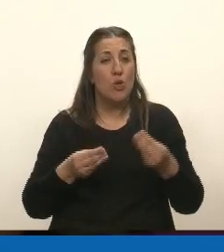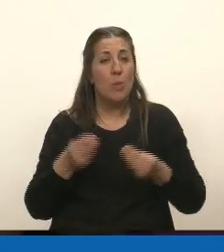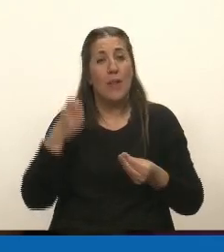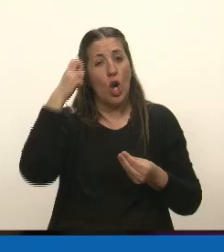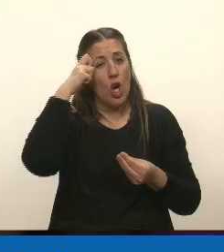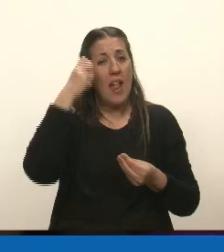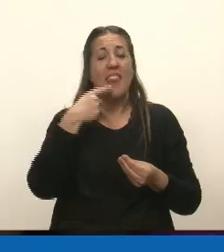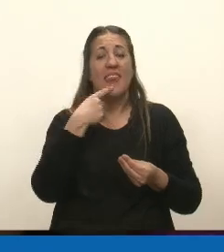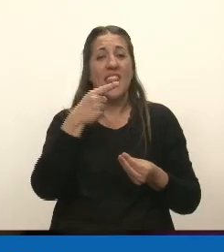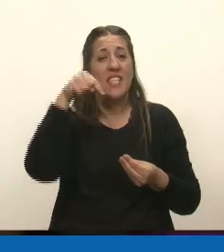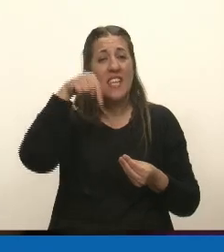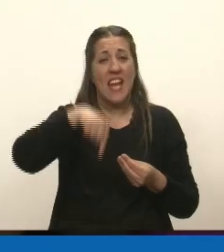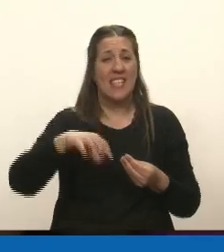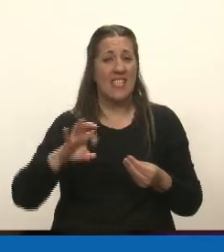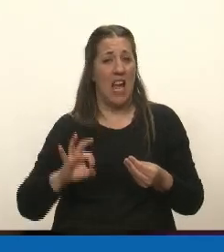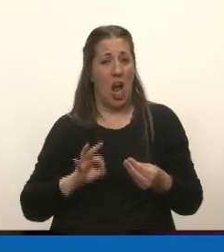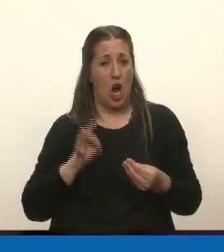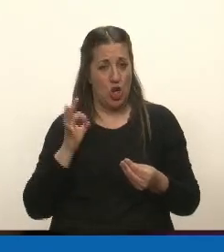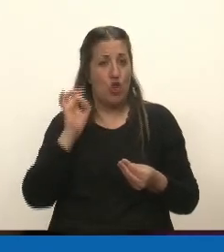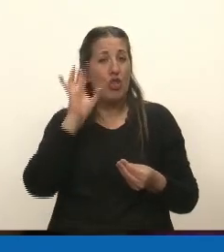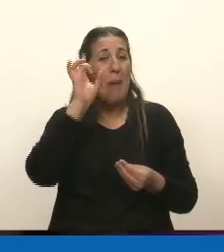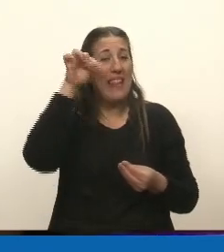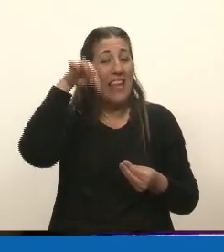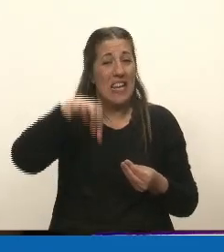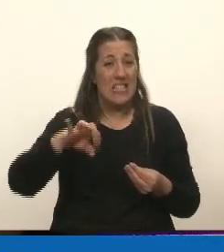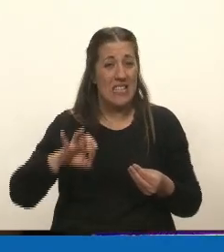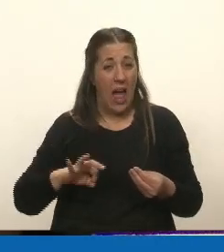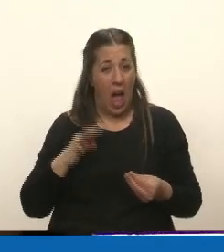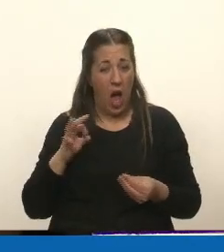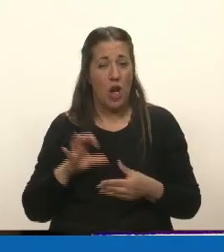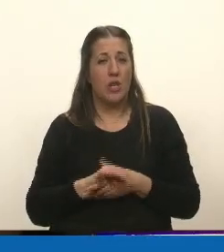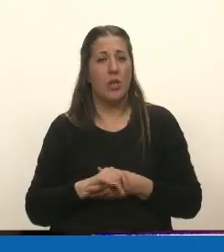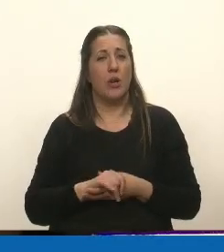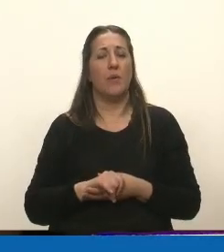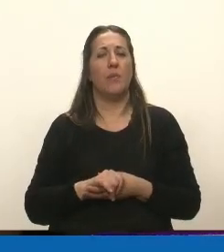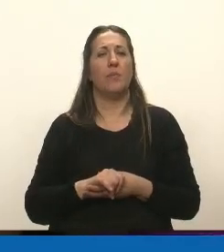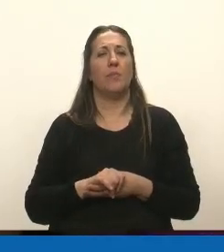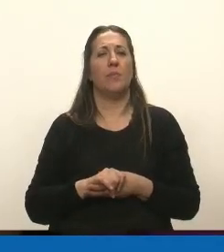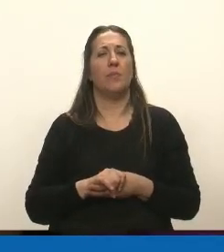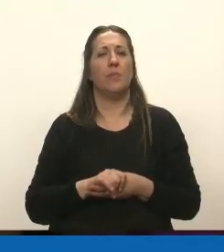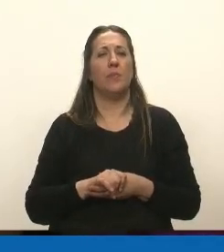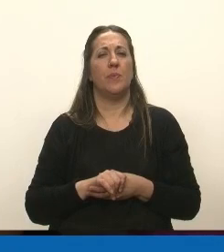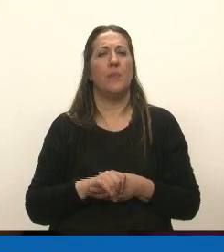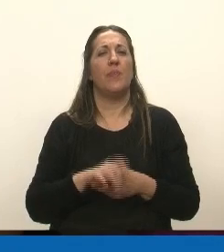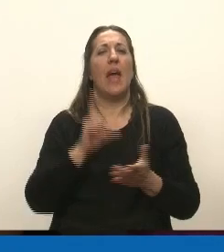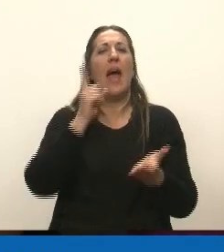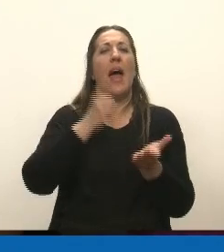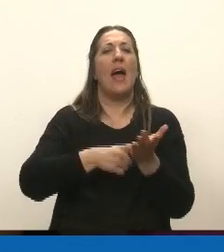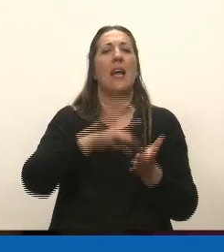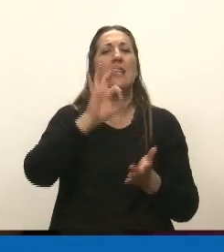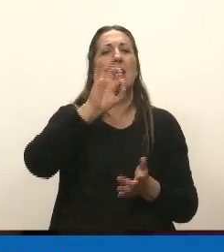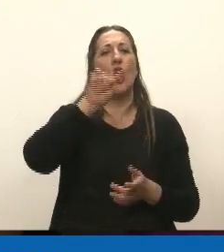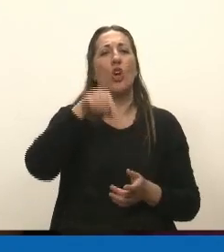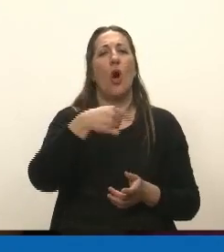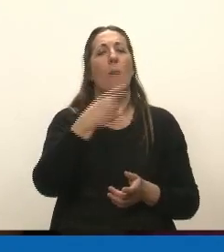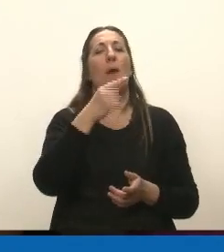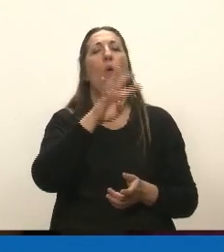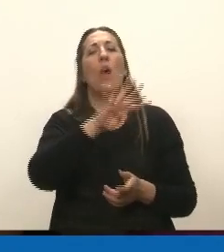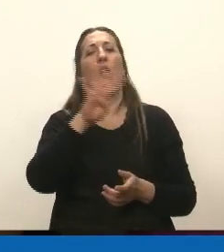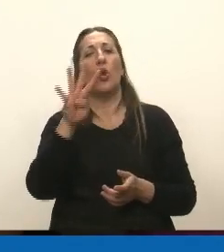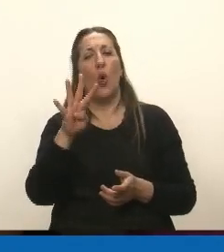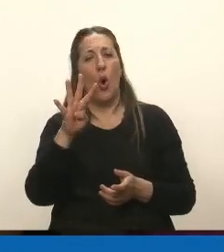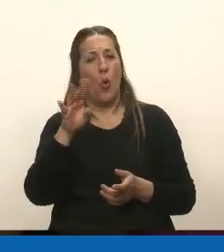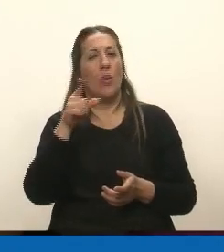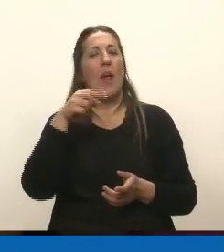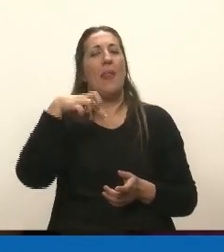año, claramente solamente para este año, de la aplicación del presente decreto es 0,44 del Producto